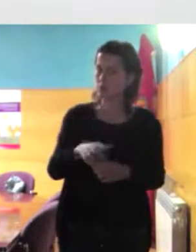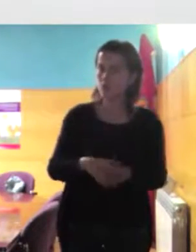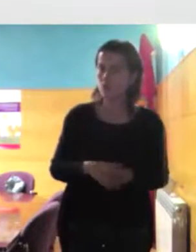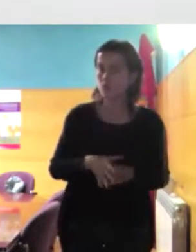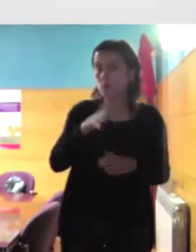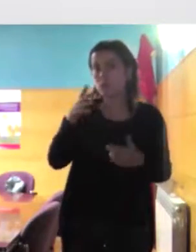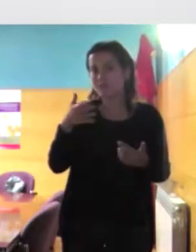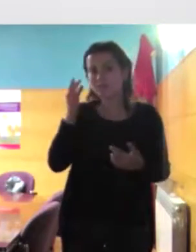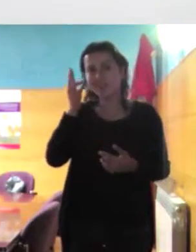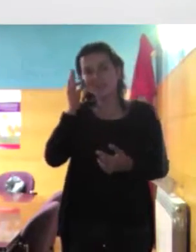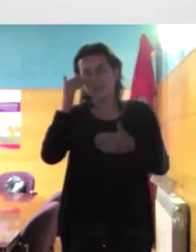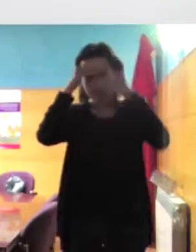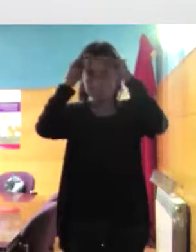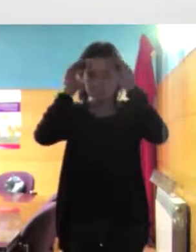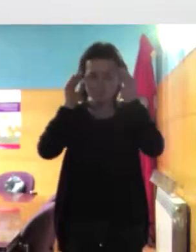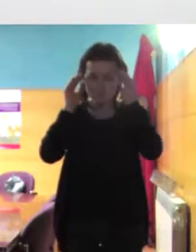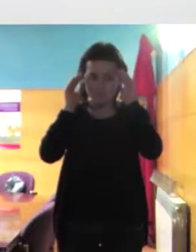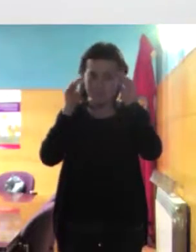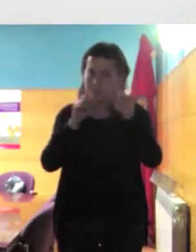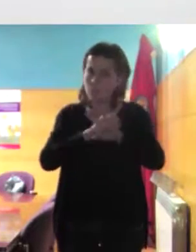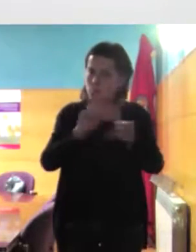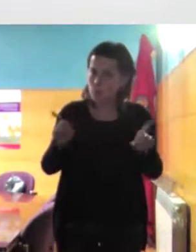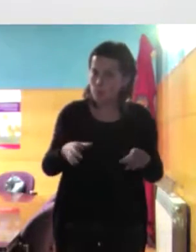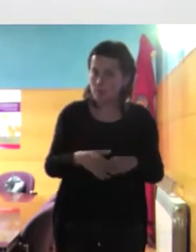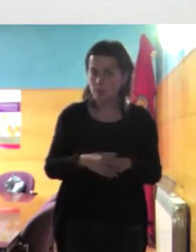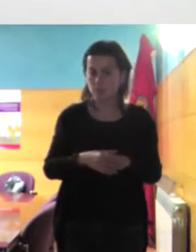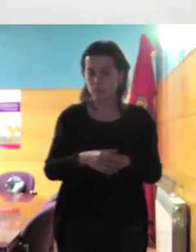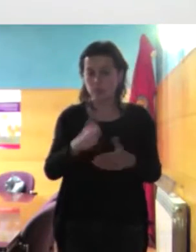quitar el pañuelo para entrar en el aula en la escuela en todas partes